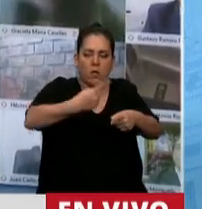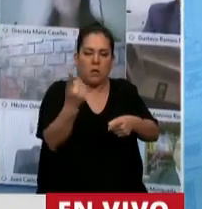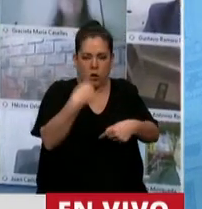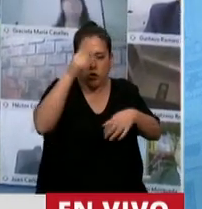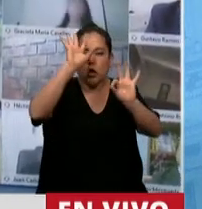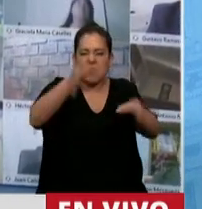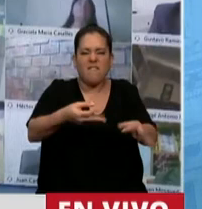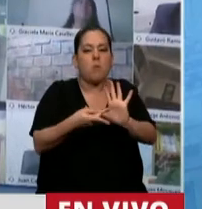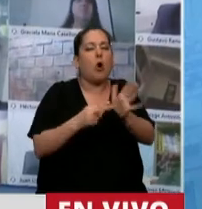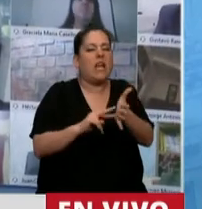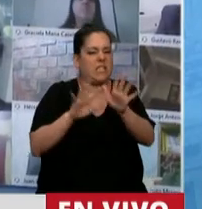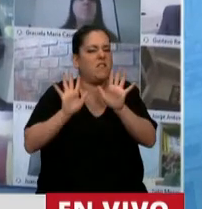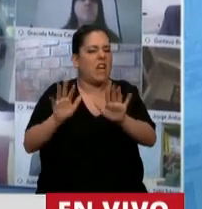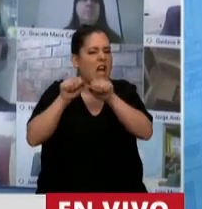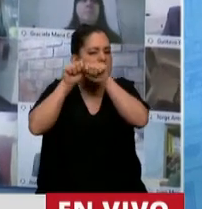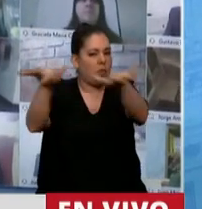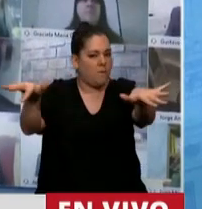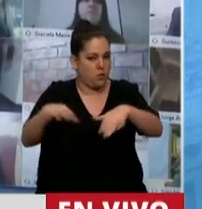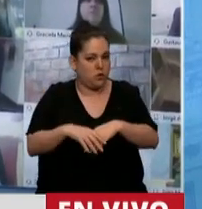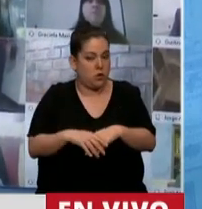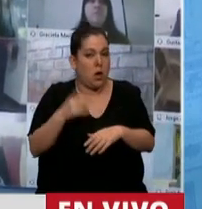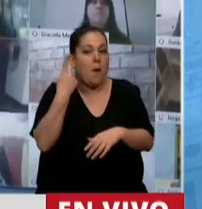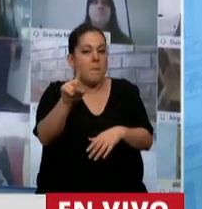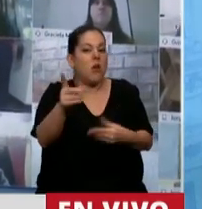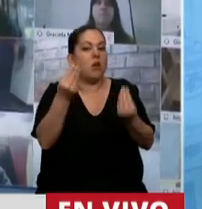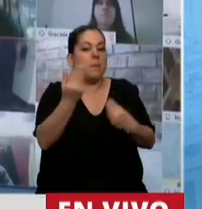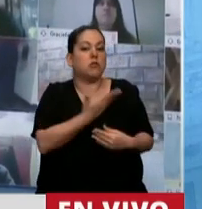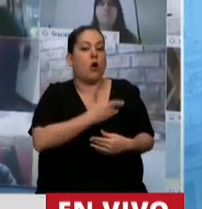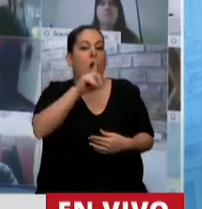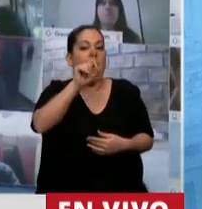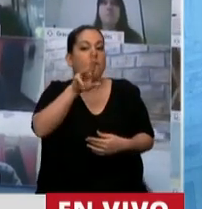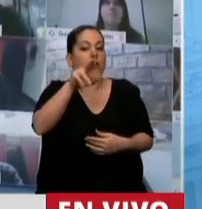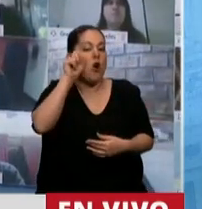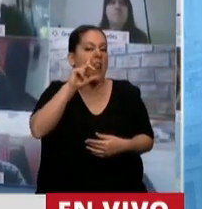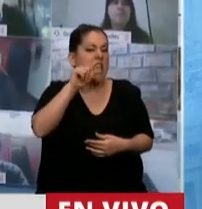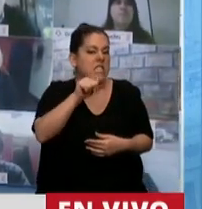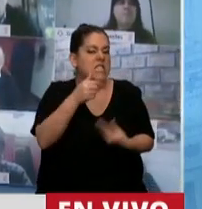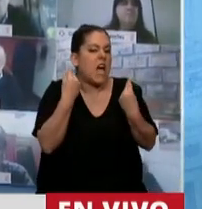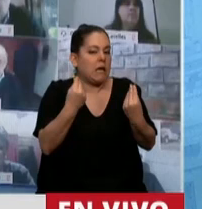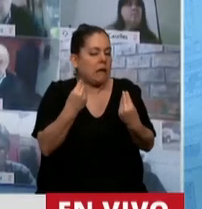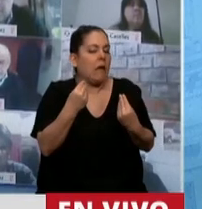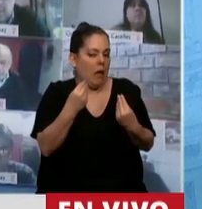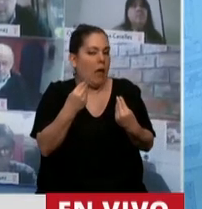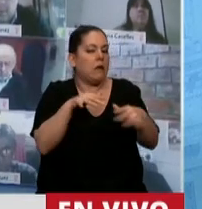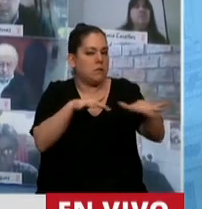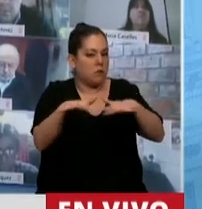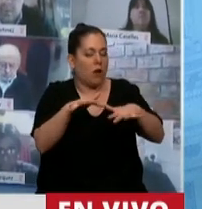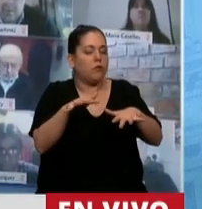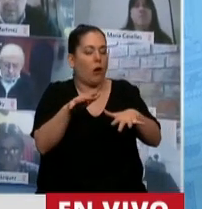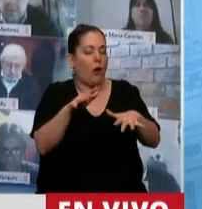significa, pero lo que le pasó a Florencia no tiene que haber sido en vano,